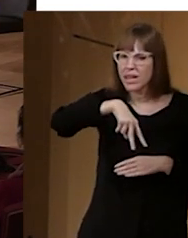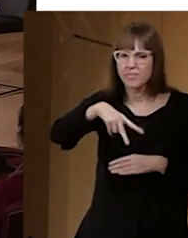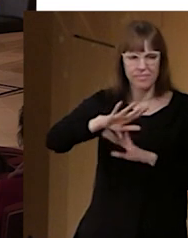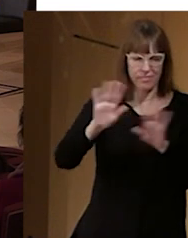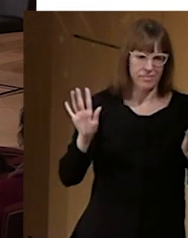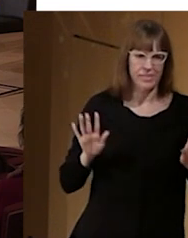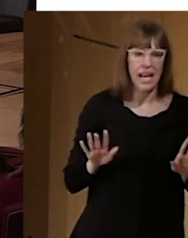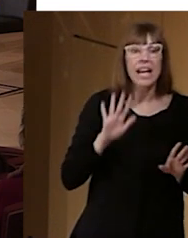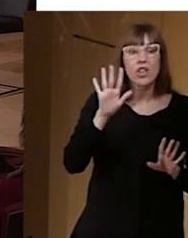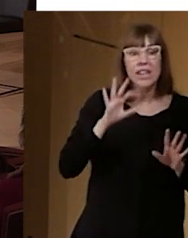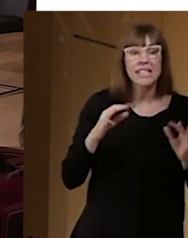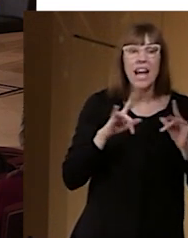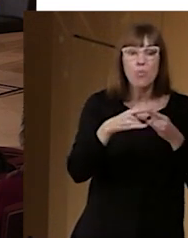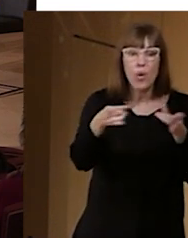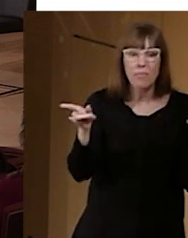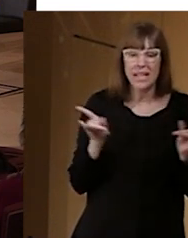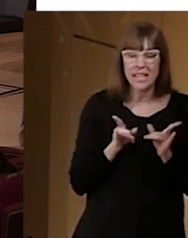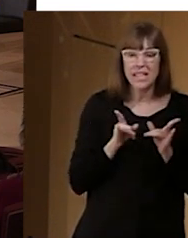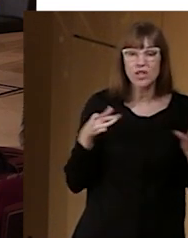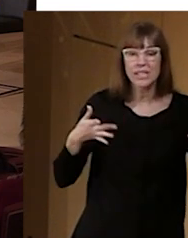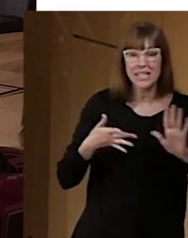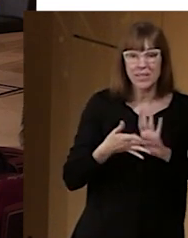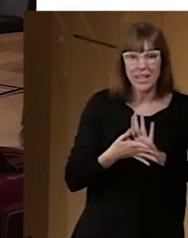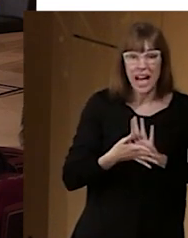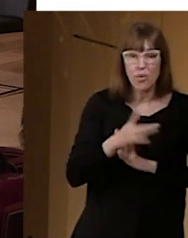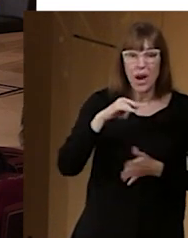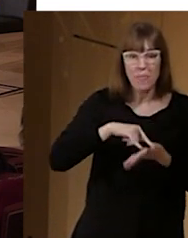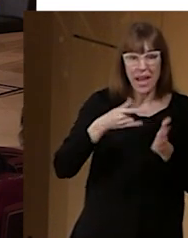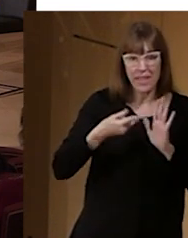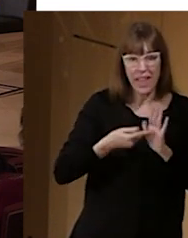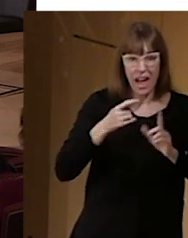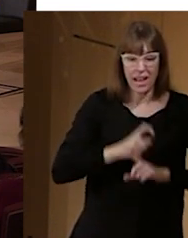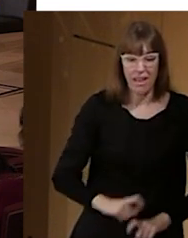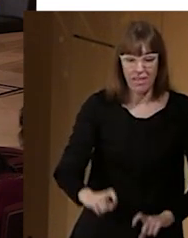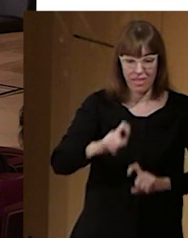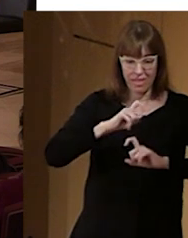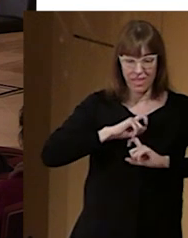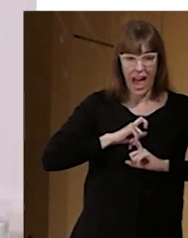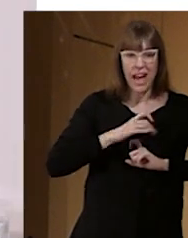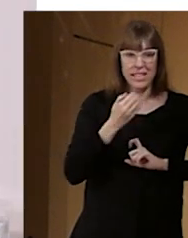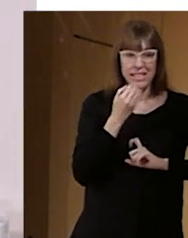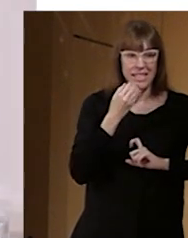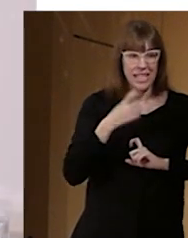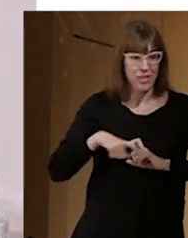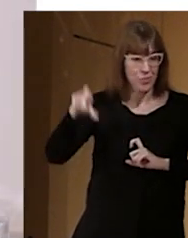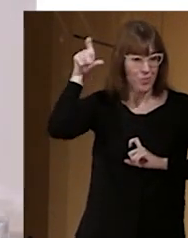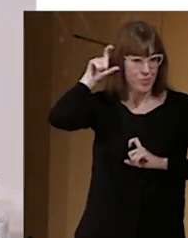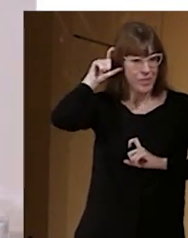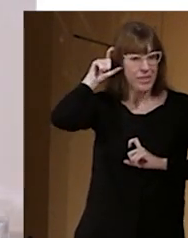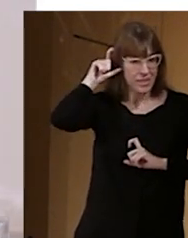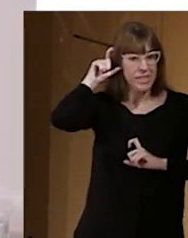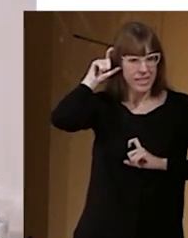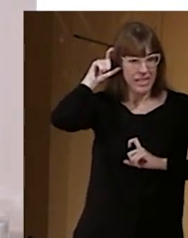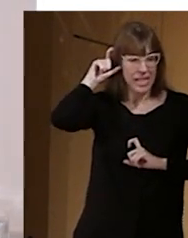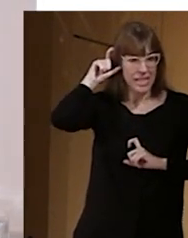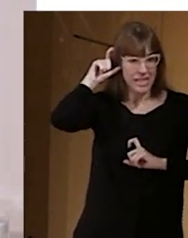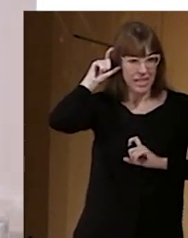una medida bastante estandarizada, una ayuda que lo que facilita es que la persona que tenga una prótesis auditiva le llegue el sonido,